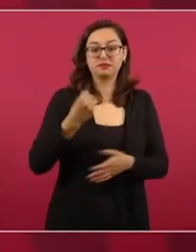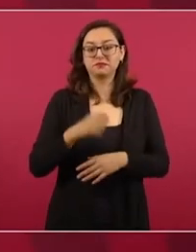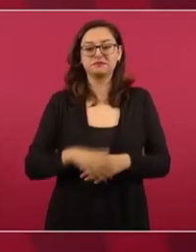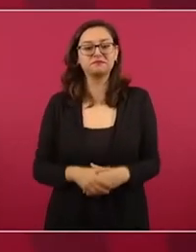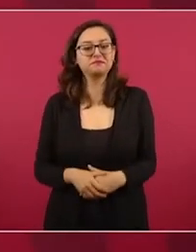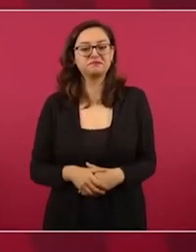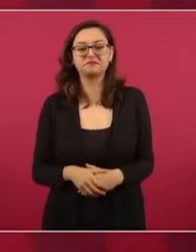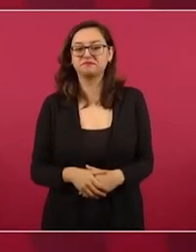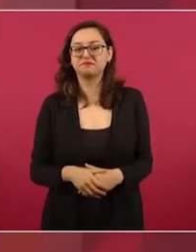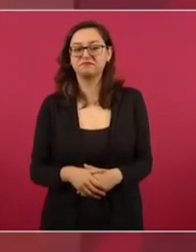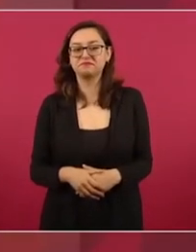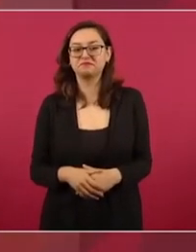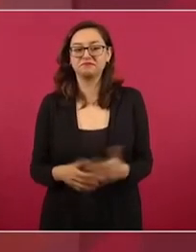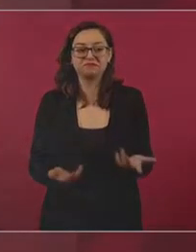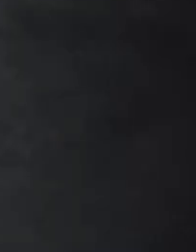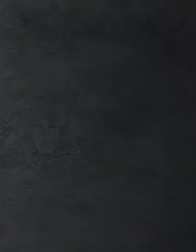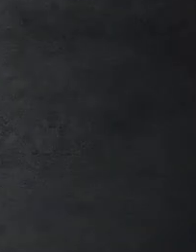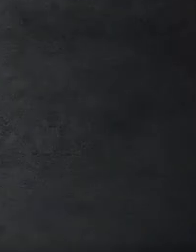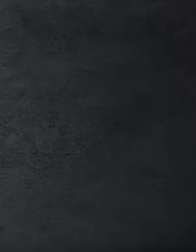bien.